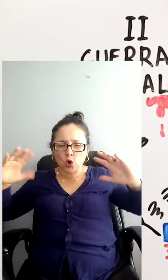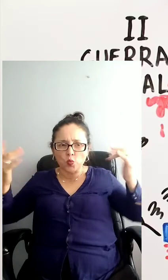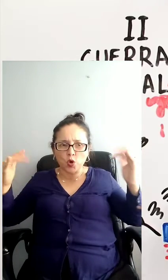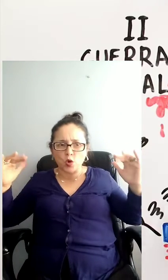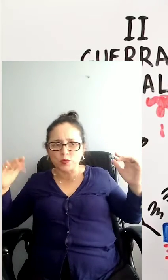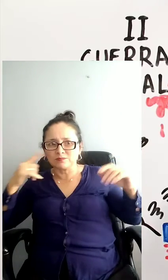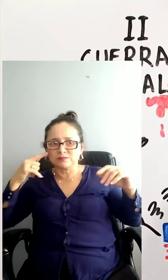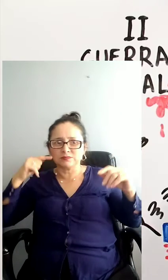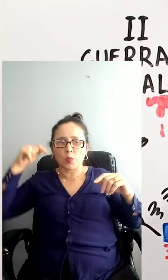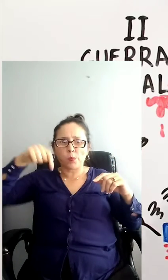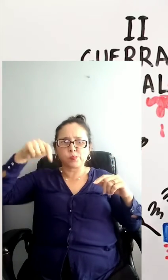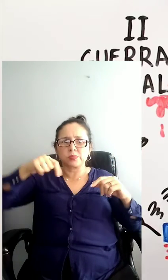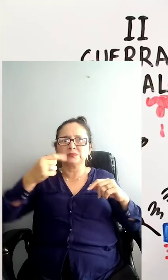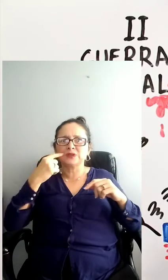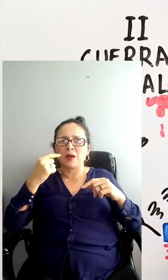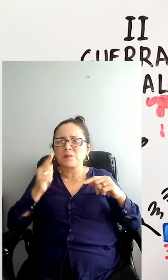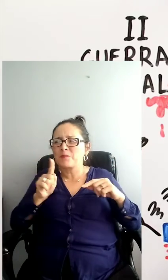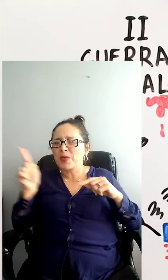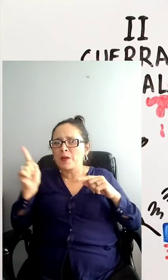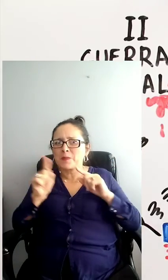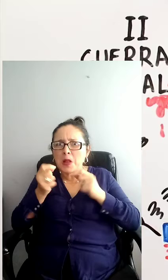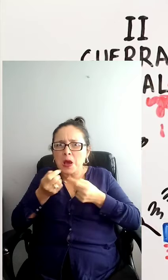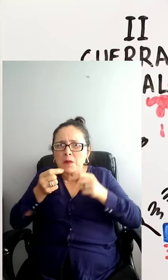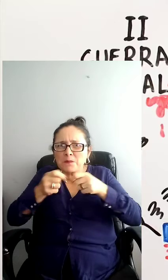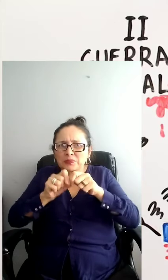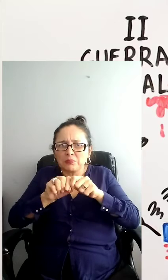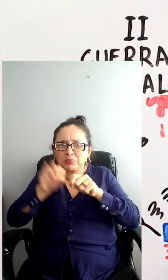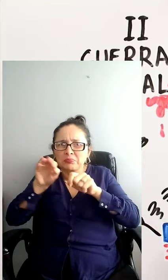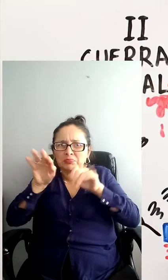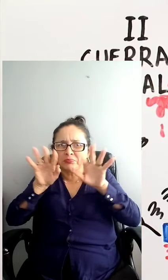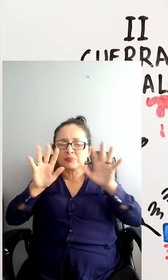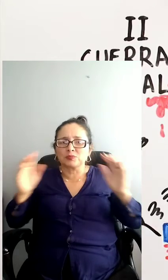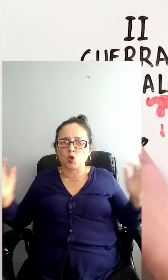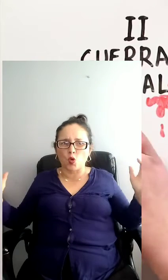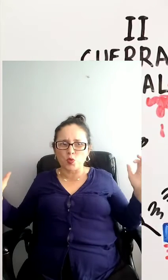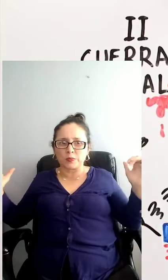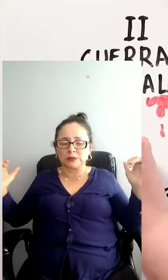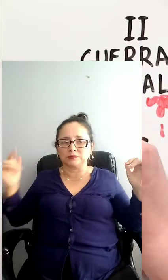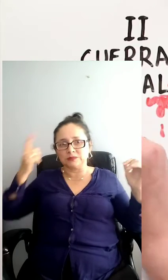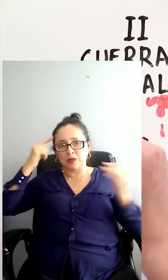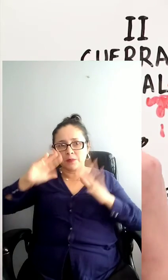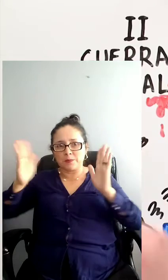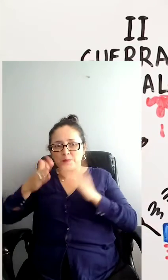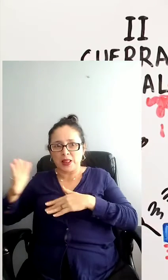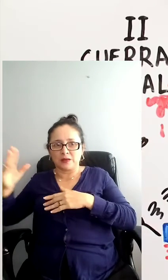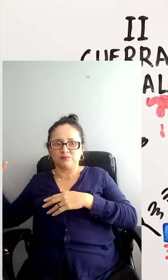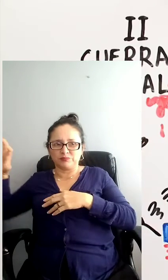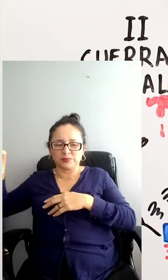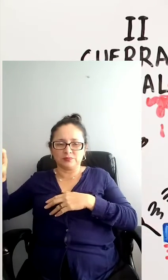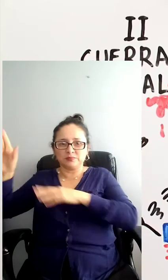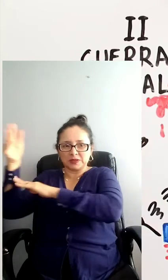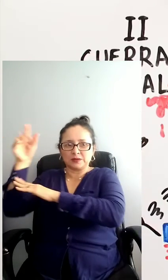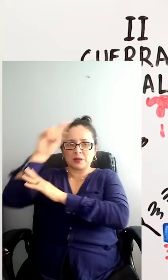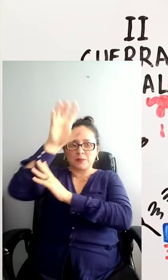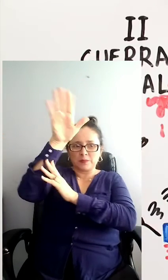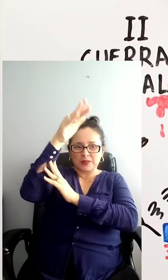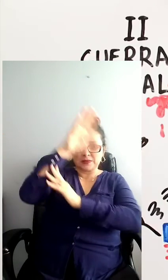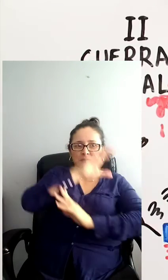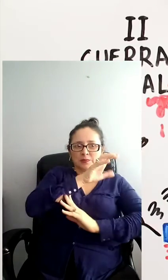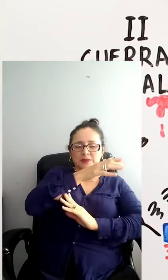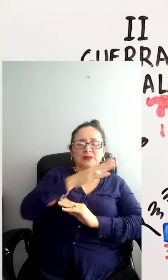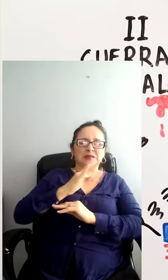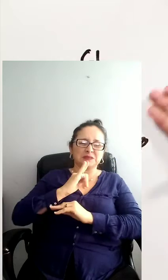A partir de aquí, el futuro expansionista de Hitler empieza a perder fuello, con los rusos ganando terreno por el frente oriental y el desembarco de la humanidad por el occidental.